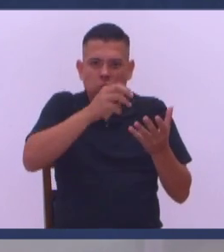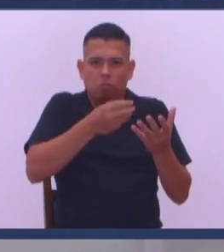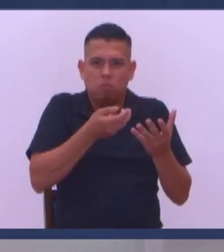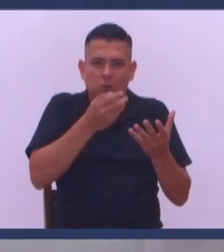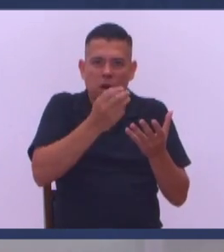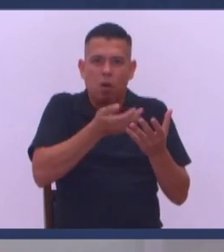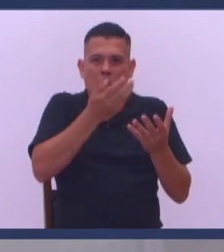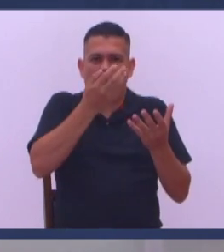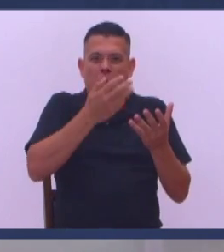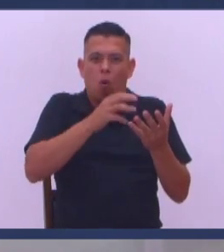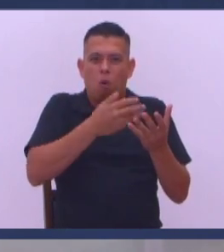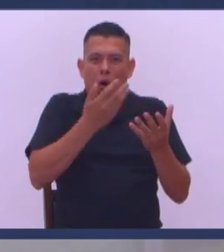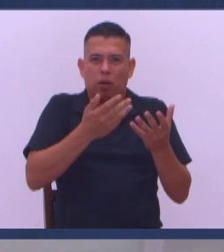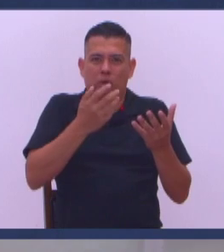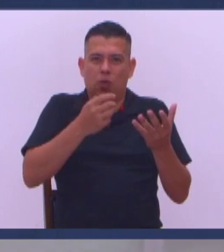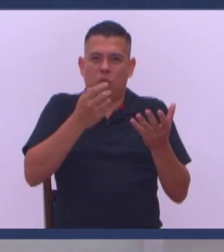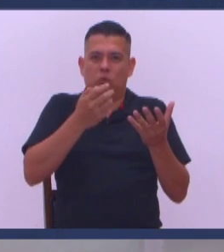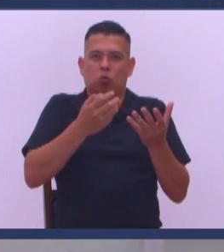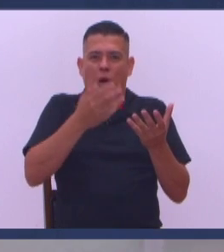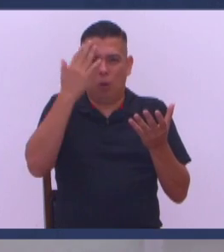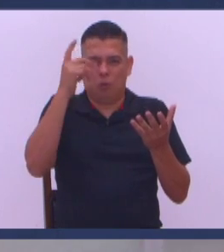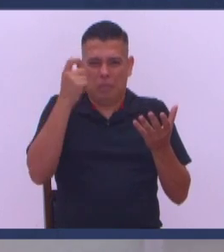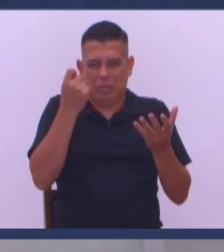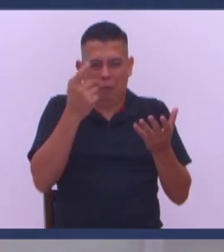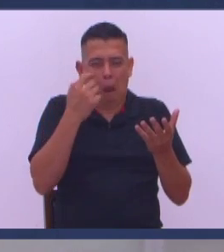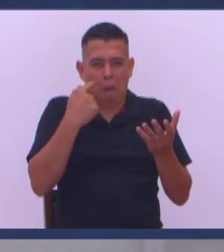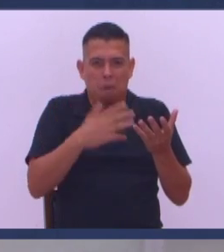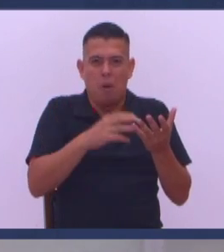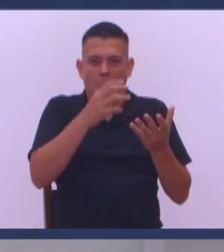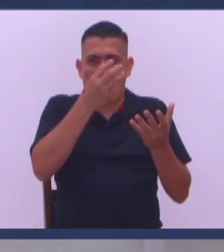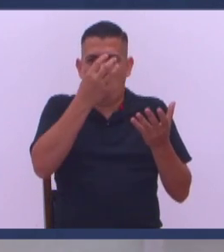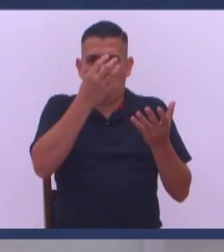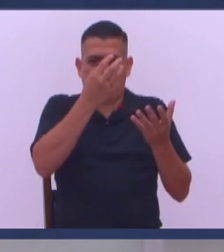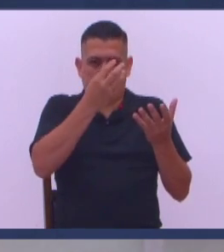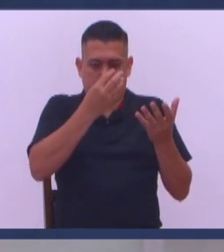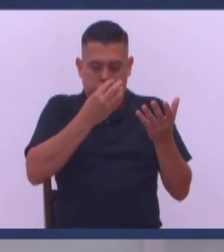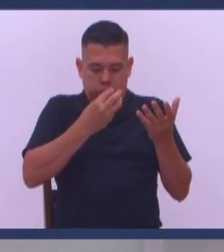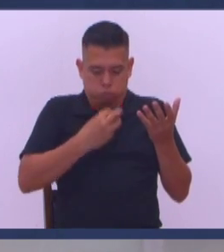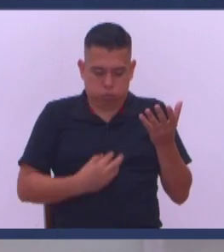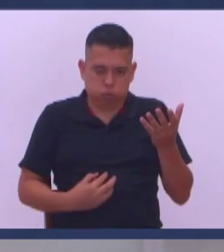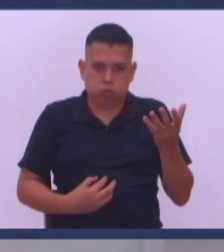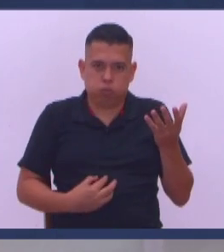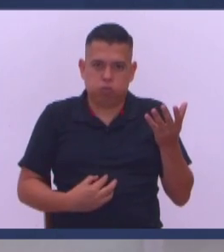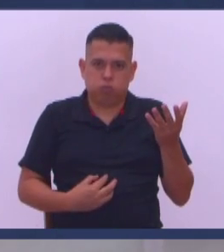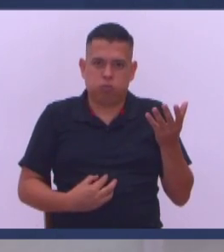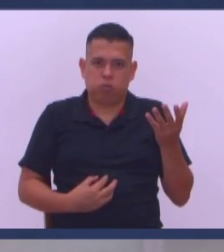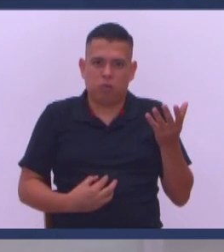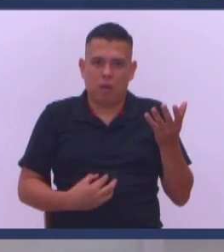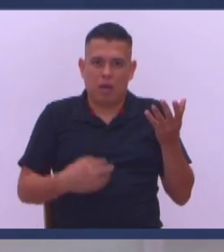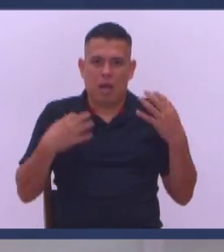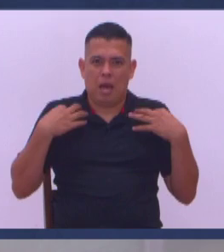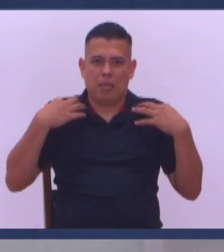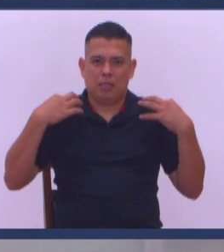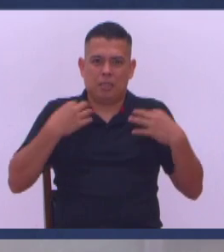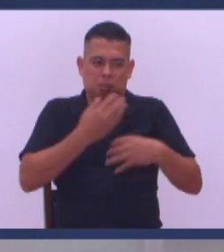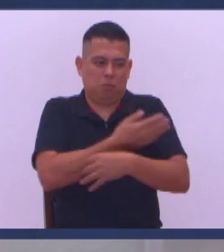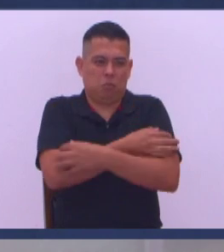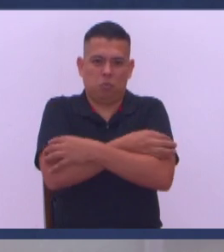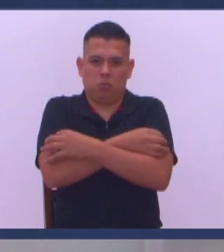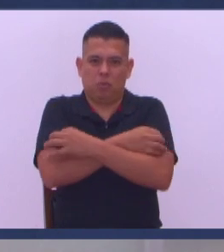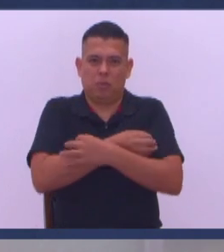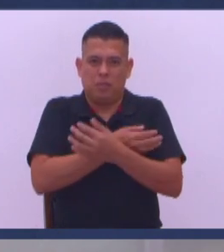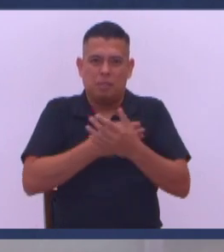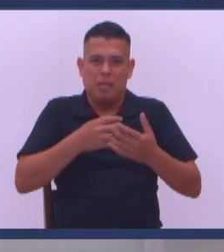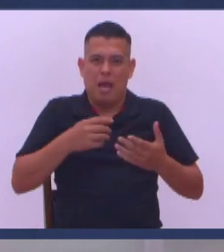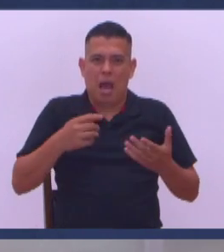aguacate Que me pasa Del verbo chollar No sé si entienden Me pasa chollando La camiseta Dicen algunos centros No sé por Le llaman centro